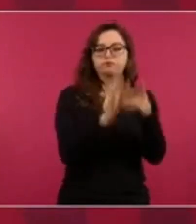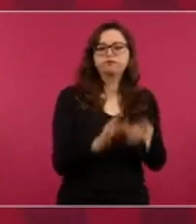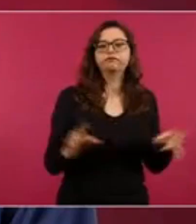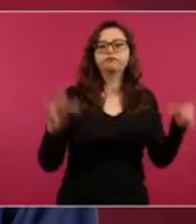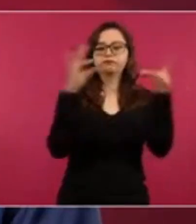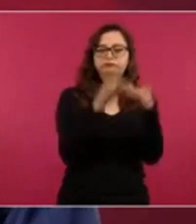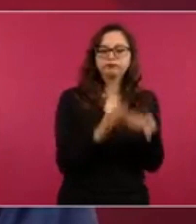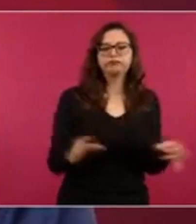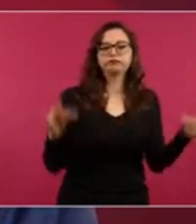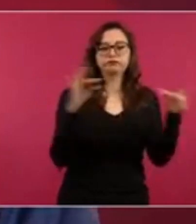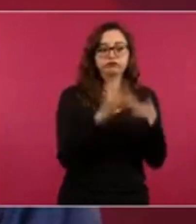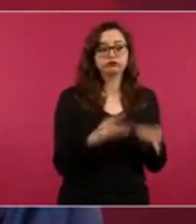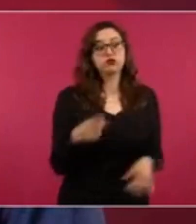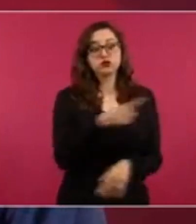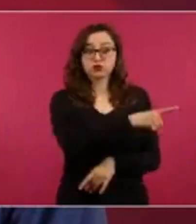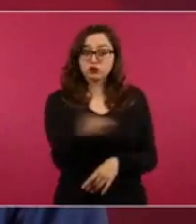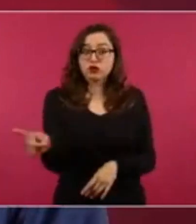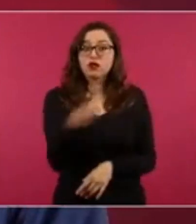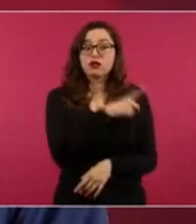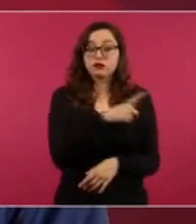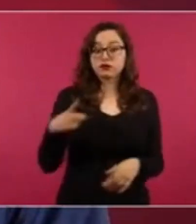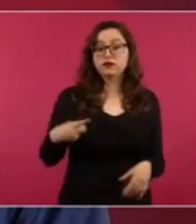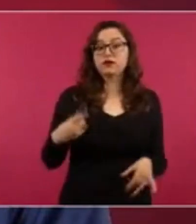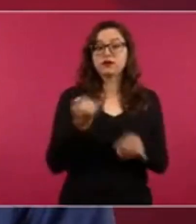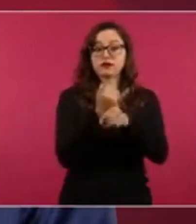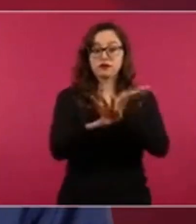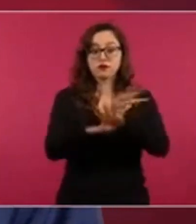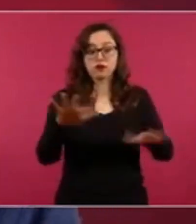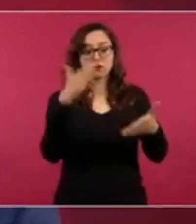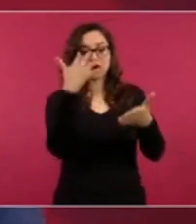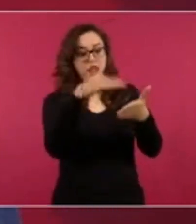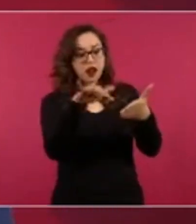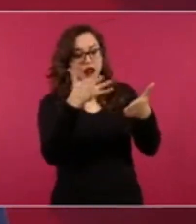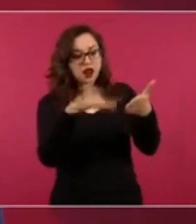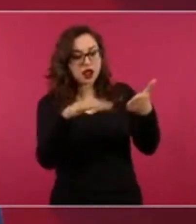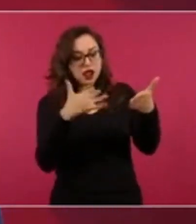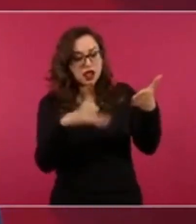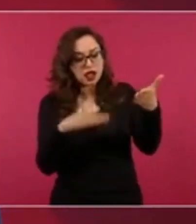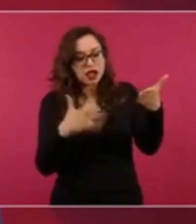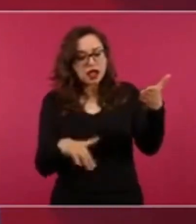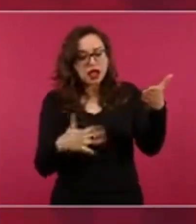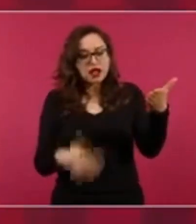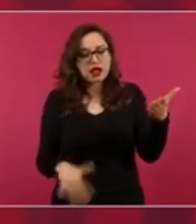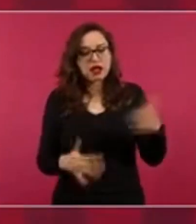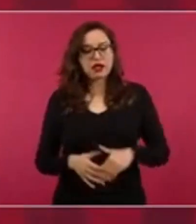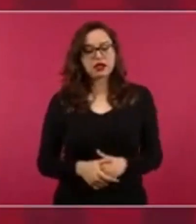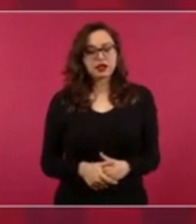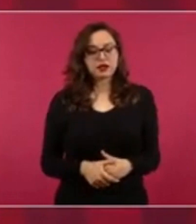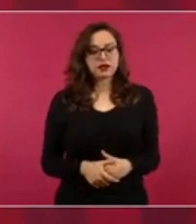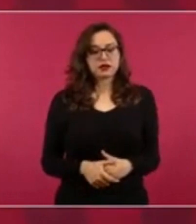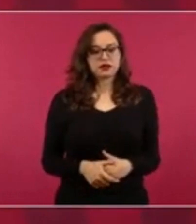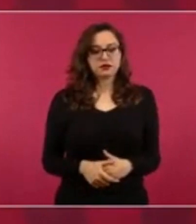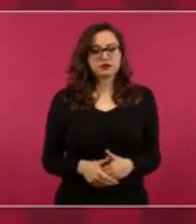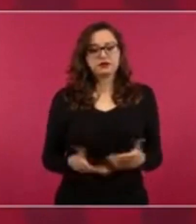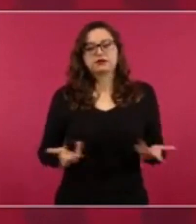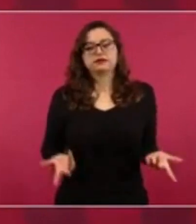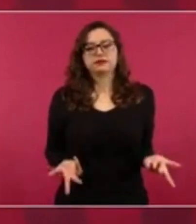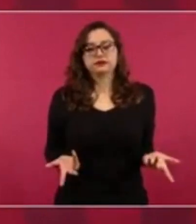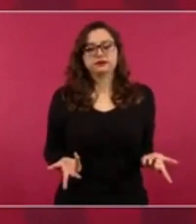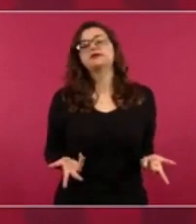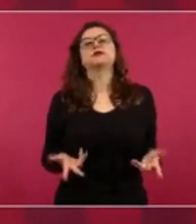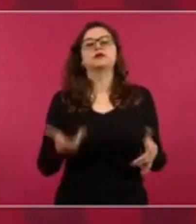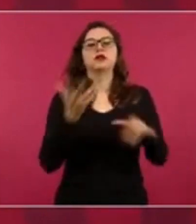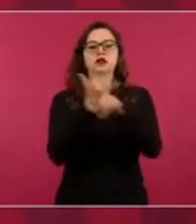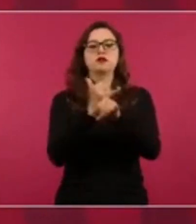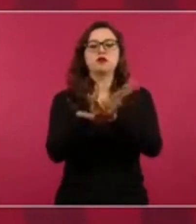hay que leer el informe. Haciendo a lado lo que está atestado, porque el informe es